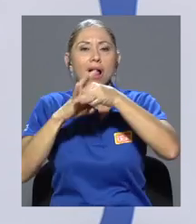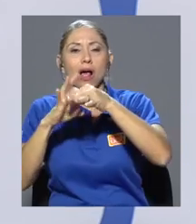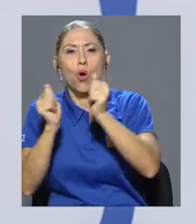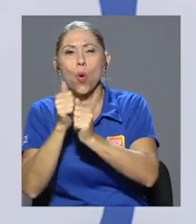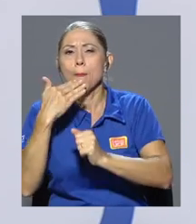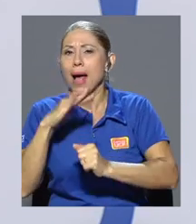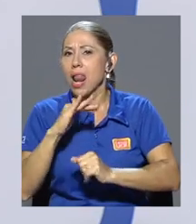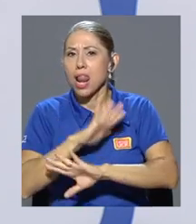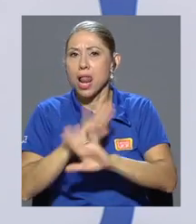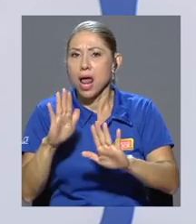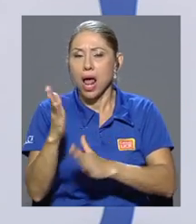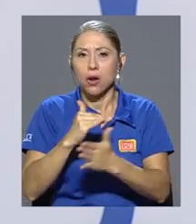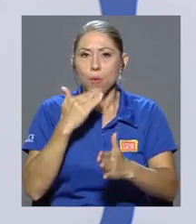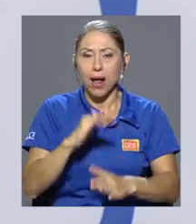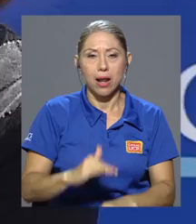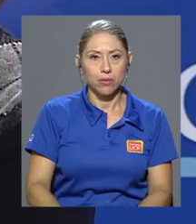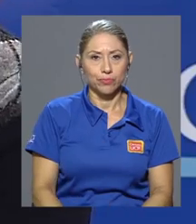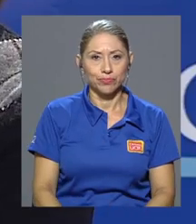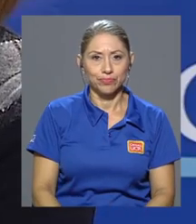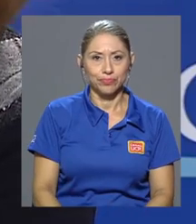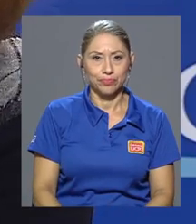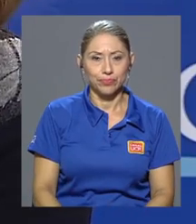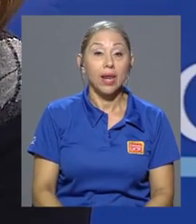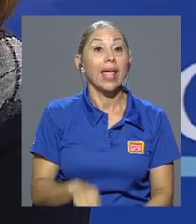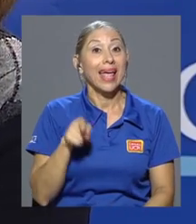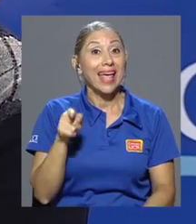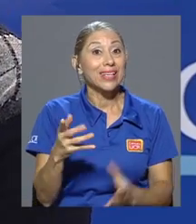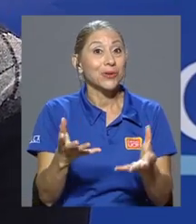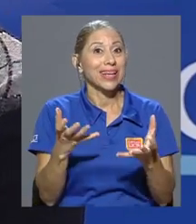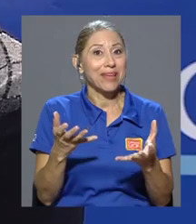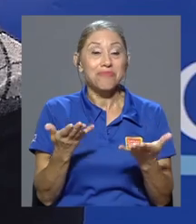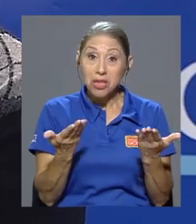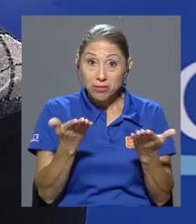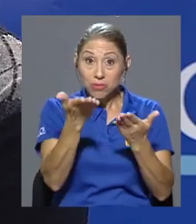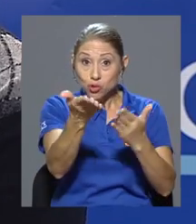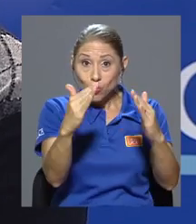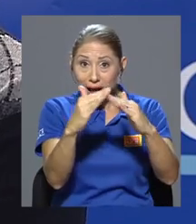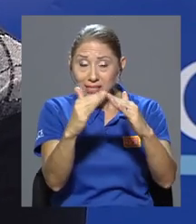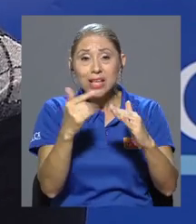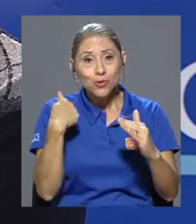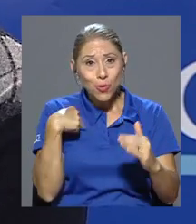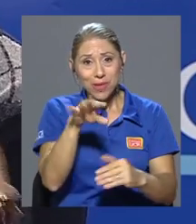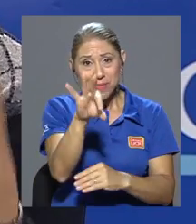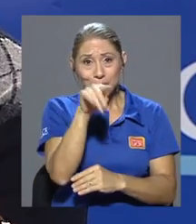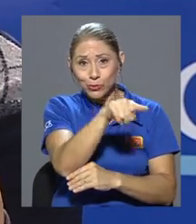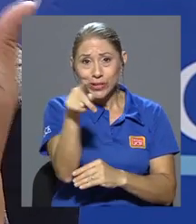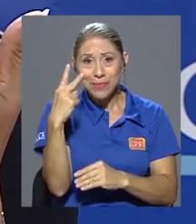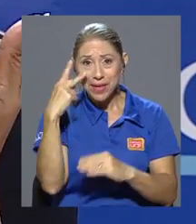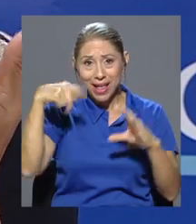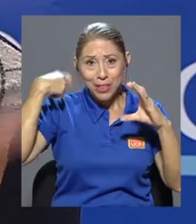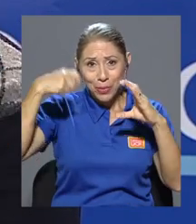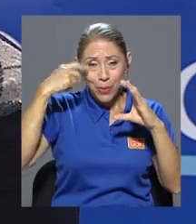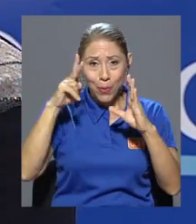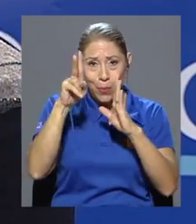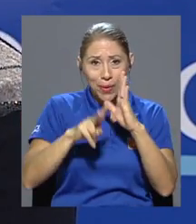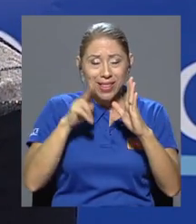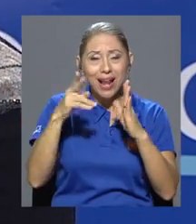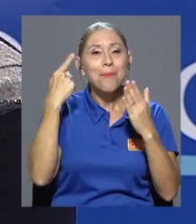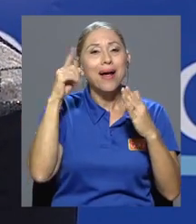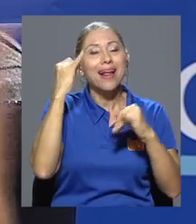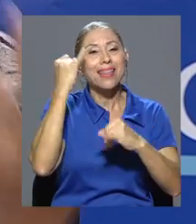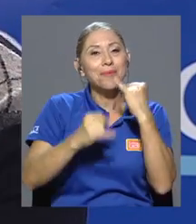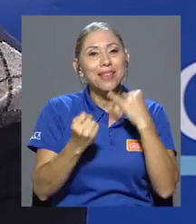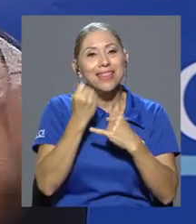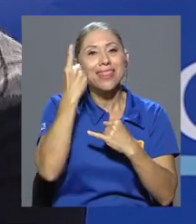algo malo. Muy bien, eso quería, invito a la gente en su casa a que vea el documental y ahí va a terminar de entender la